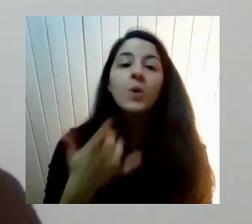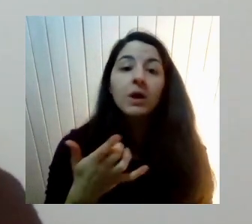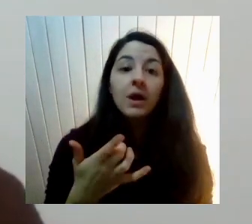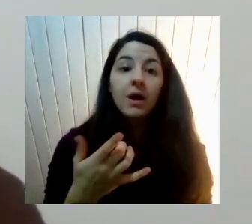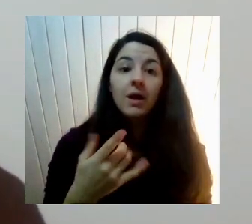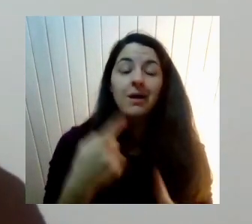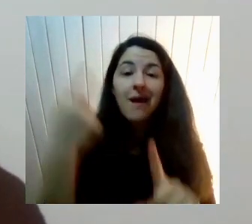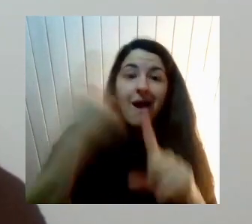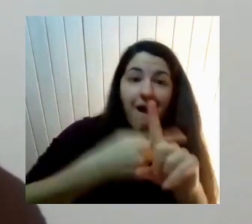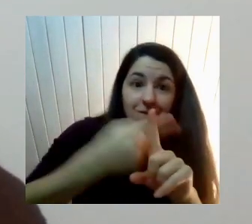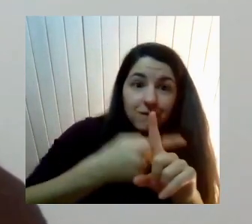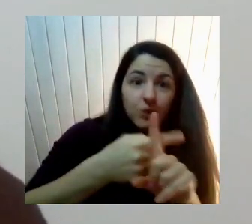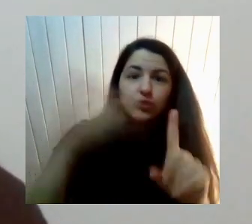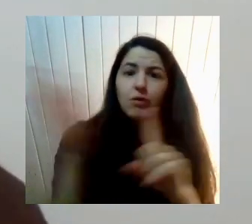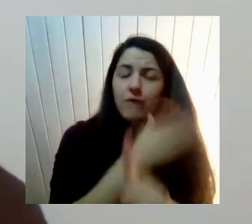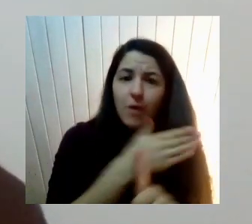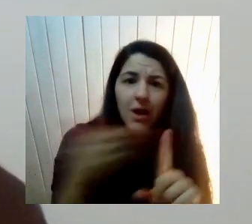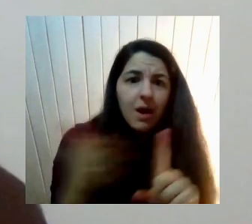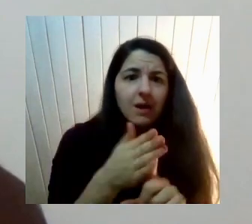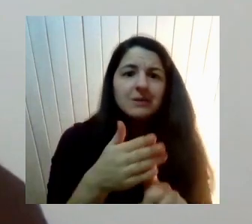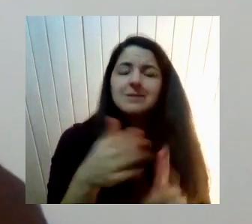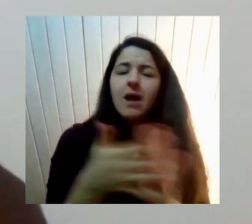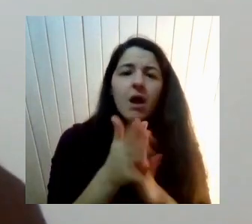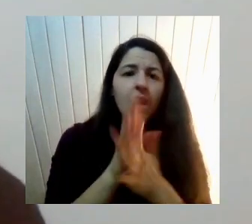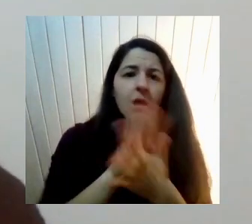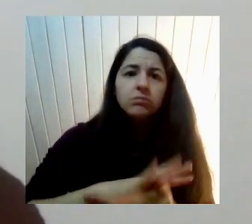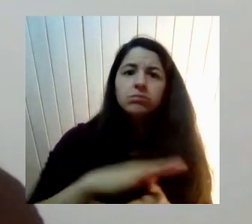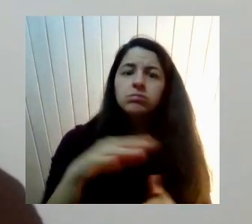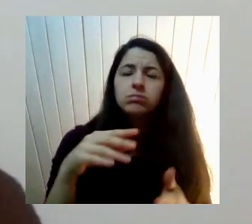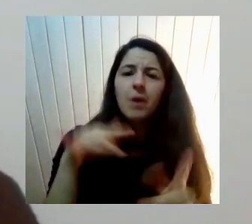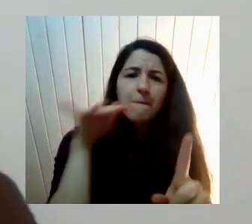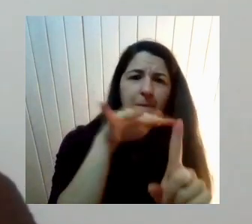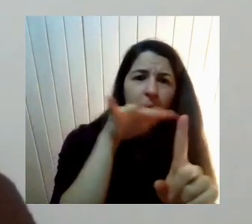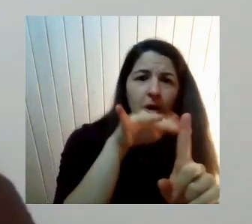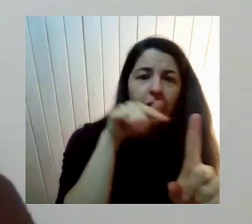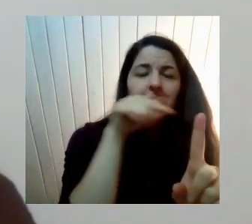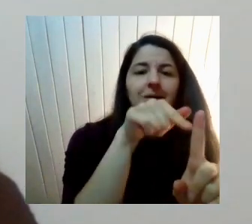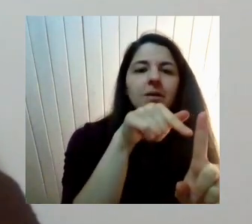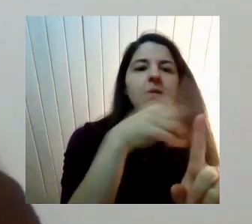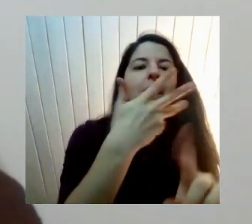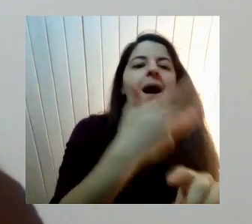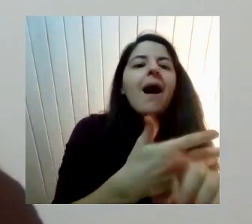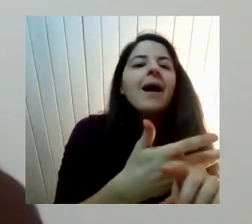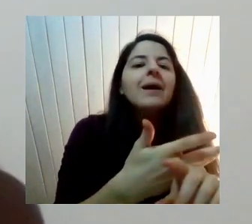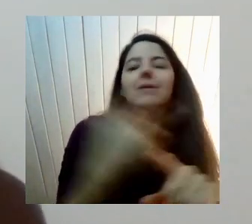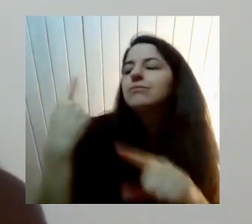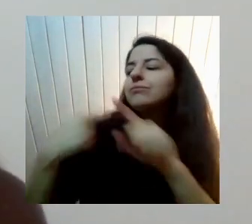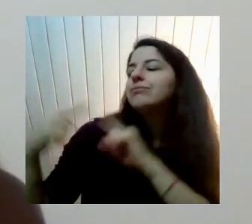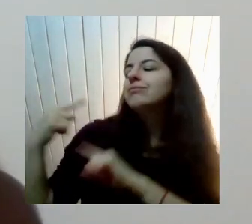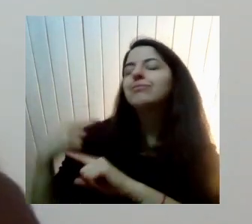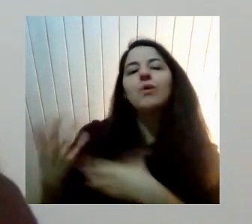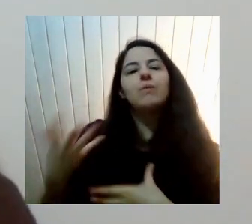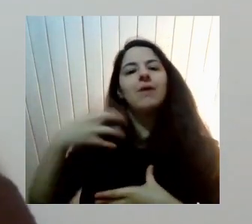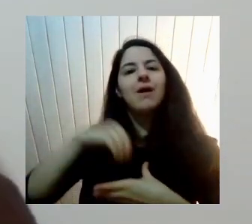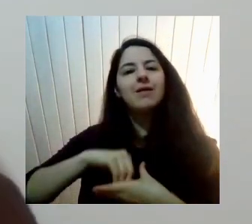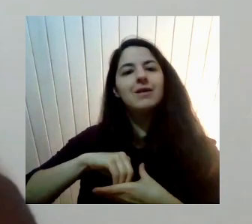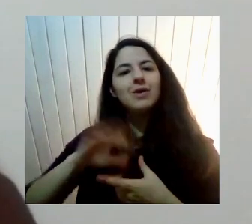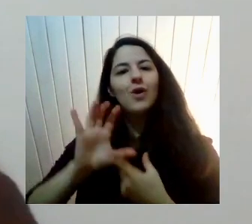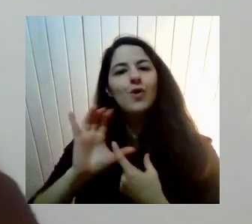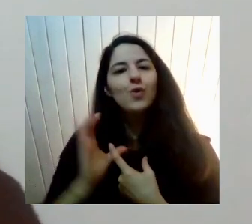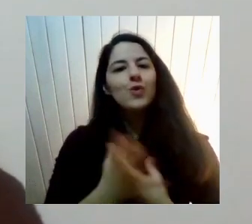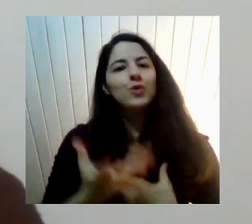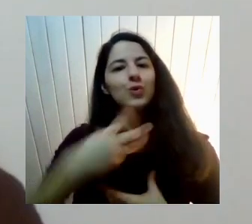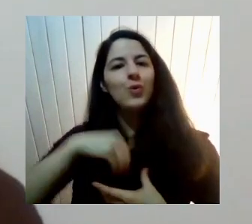bullying Que le hacen Un chico O una chica trans Lo que hay Son modos De socialización De educación Y de reforzamiento